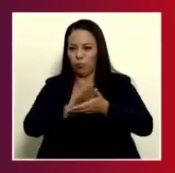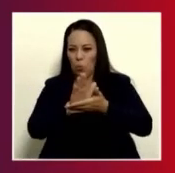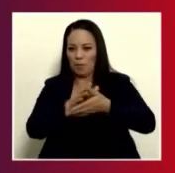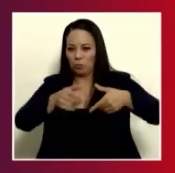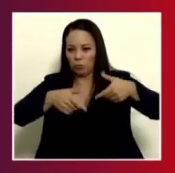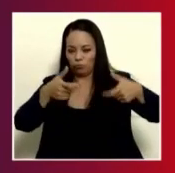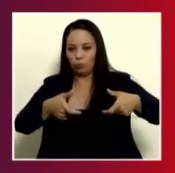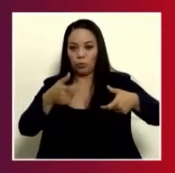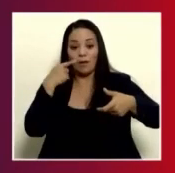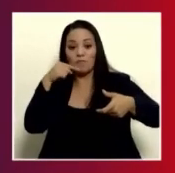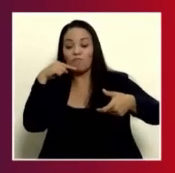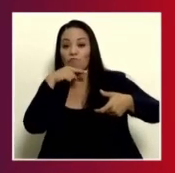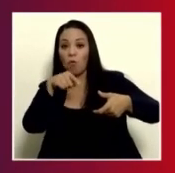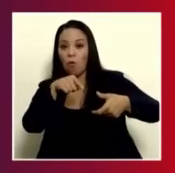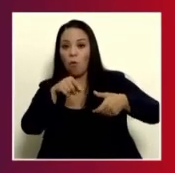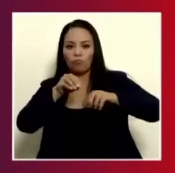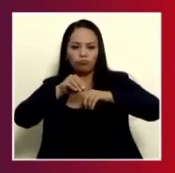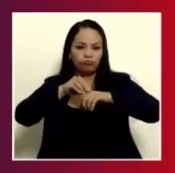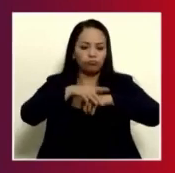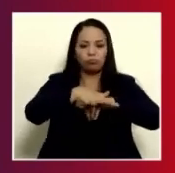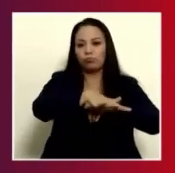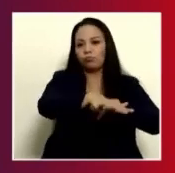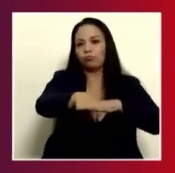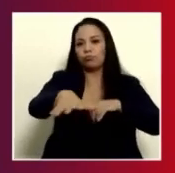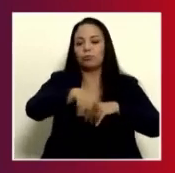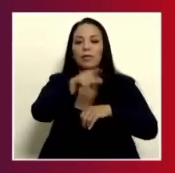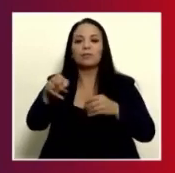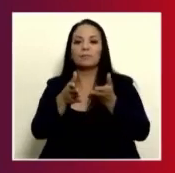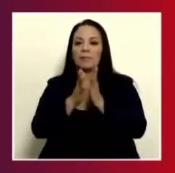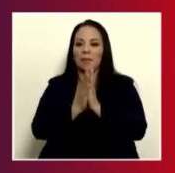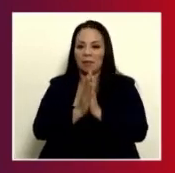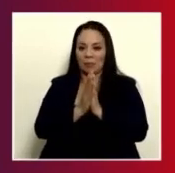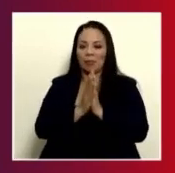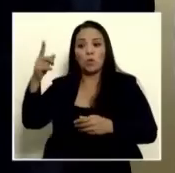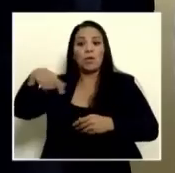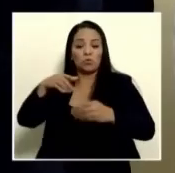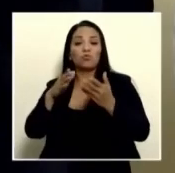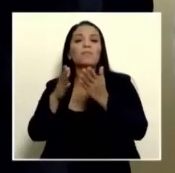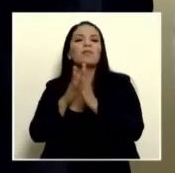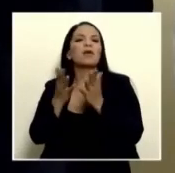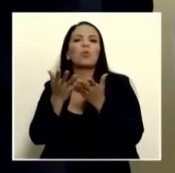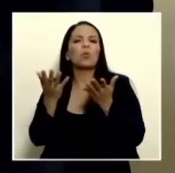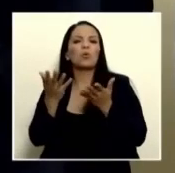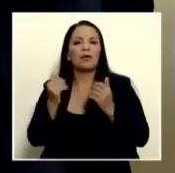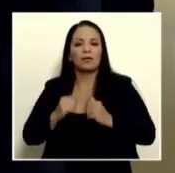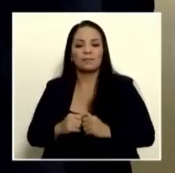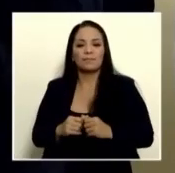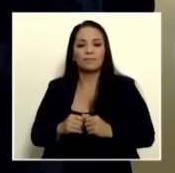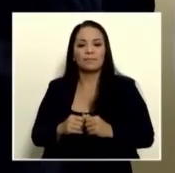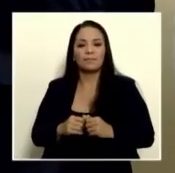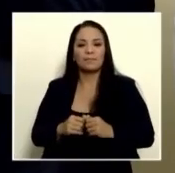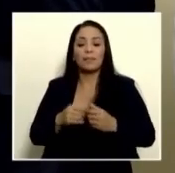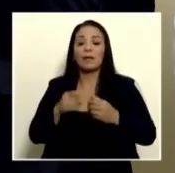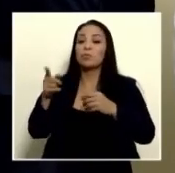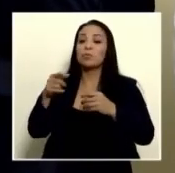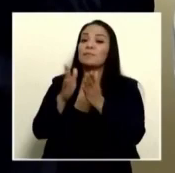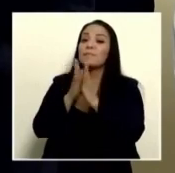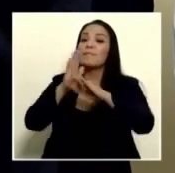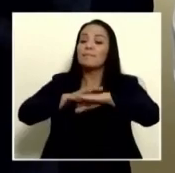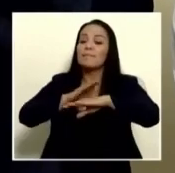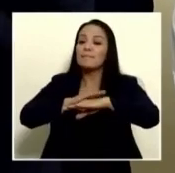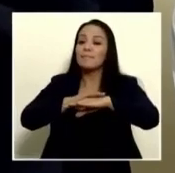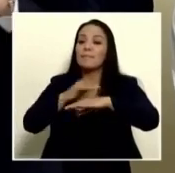todo lo que usted ve en rojo es la expansión que ellos están solicitando, y para esa expansión... ...fue este permiso